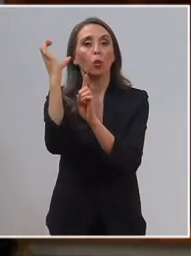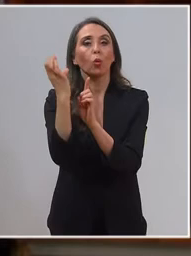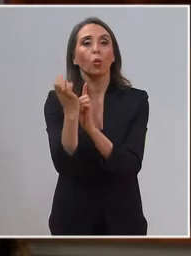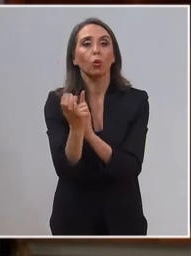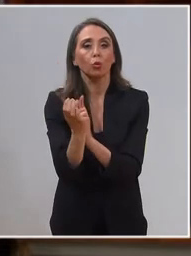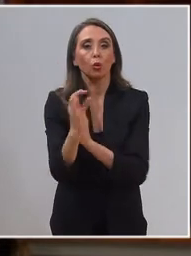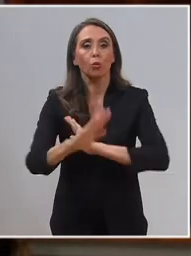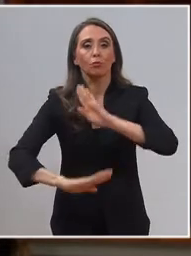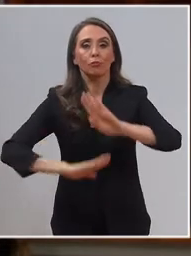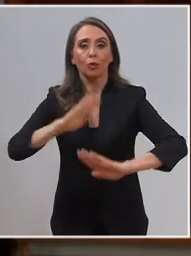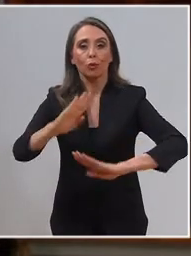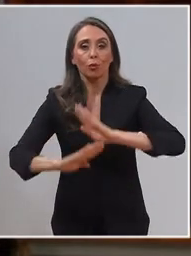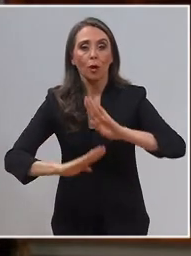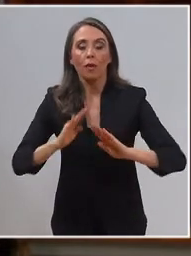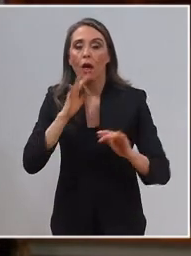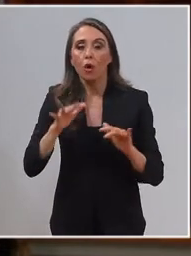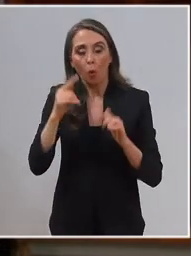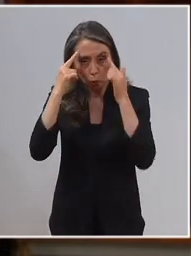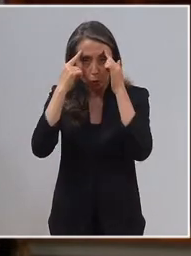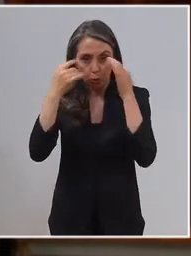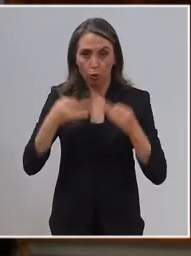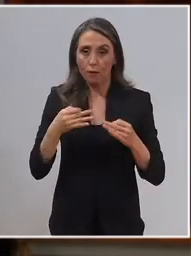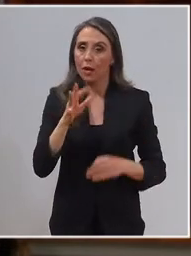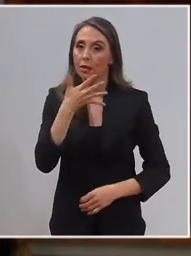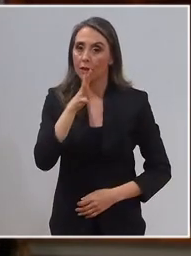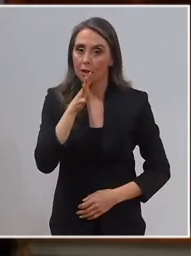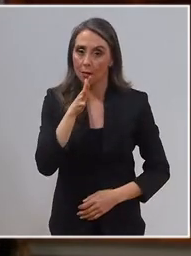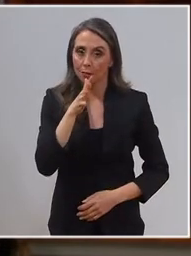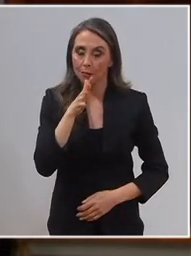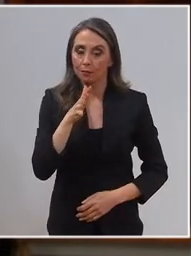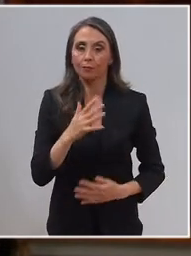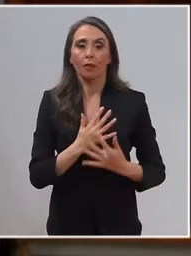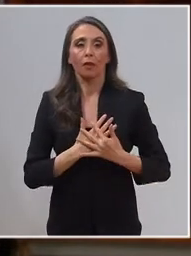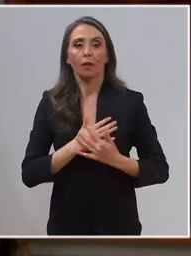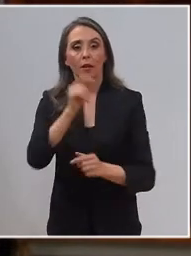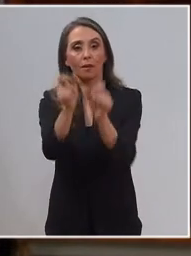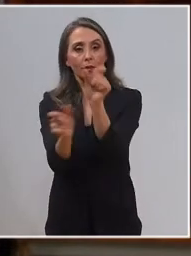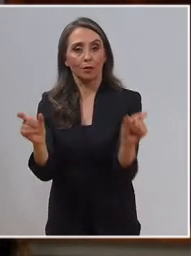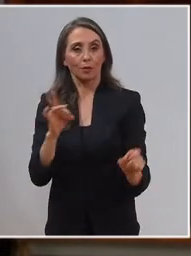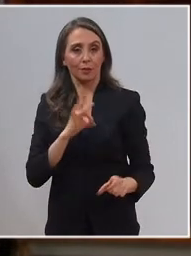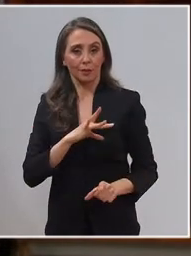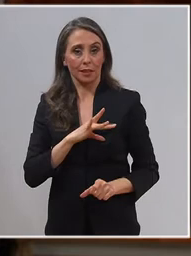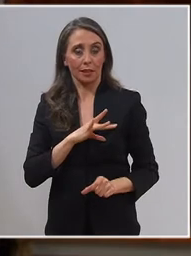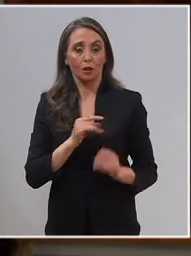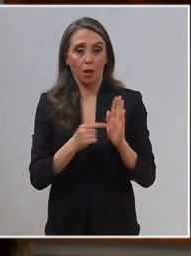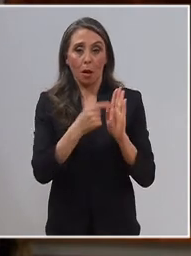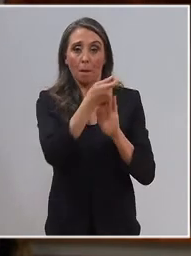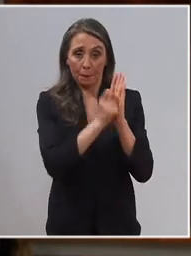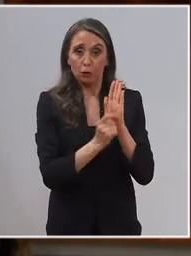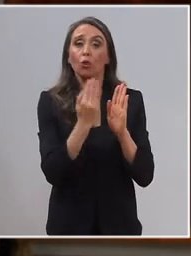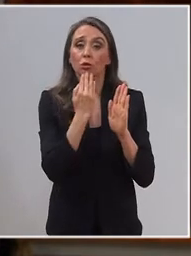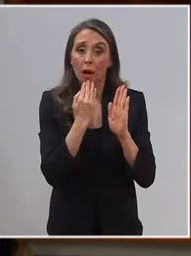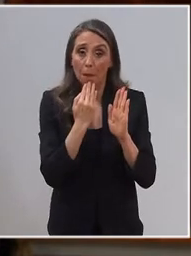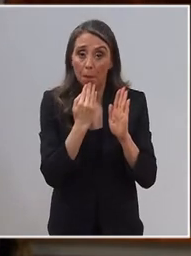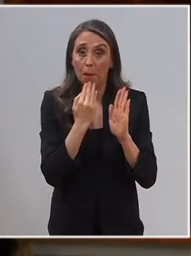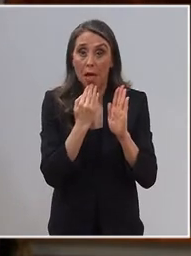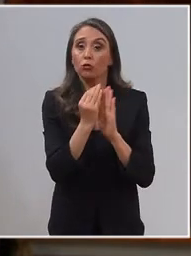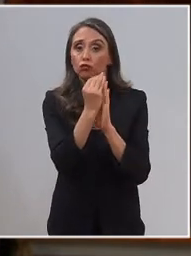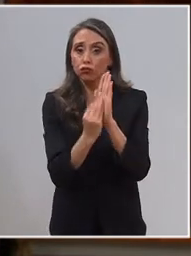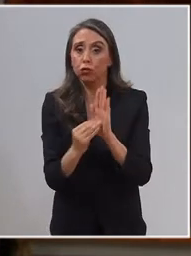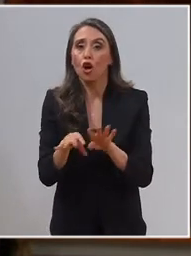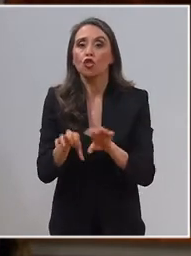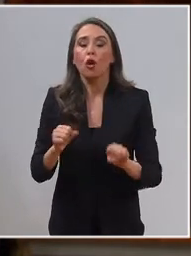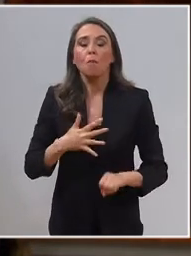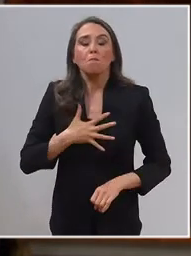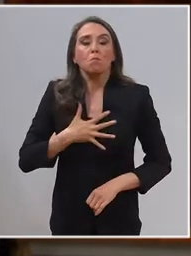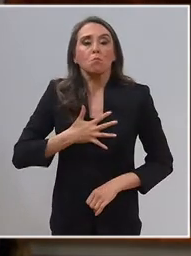de cuidado y uso racional del agua. Queridos compatriotas, este presupuesto también se hace cargo de nuestro compromiso